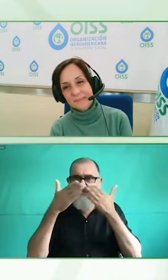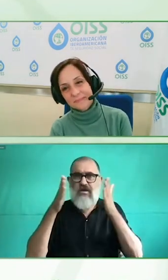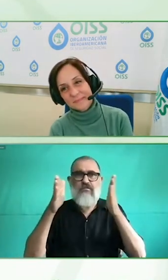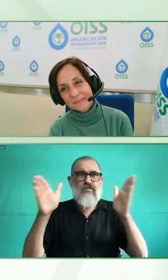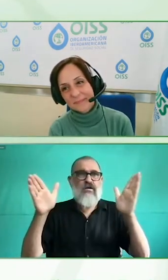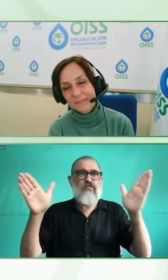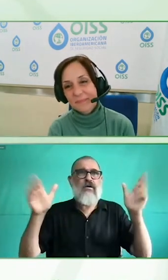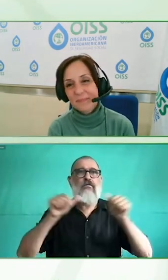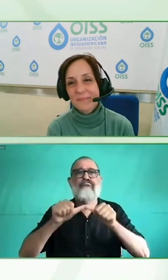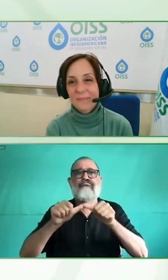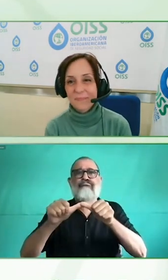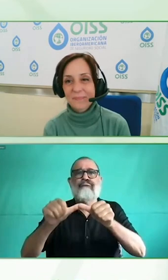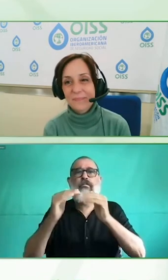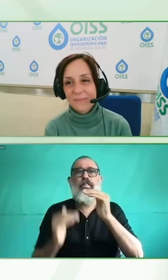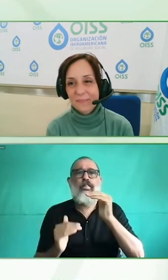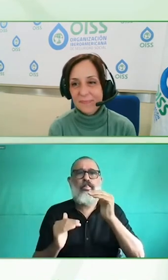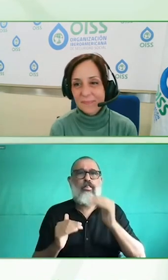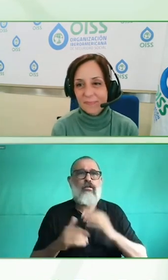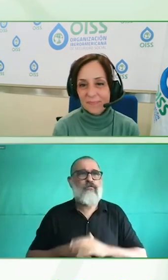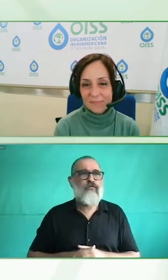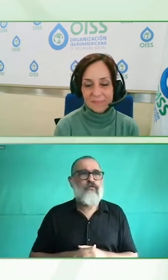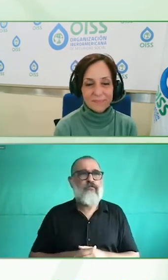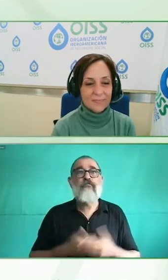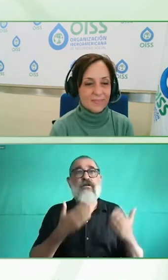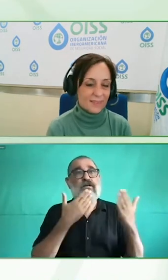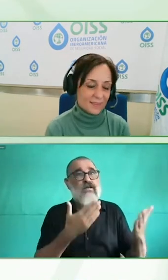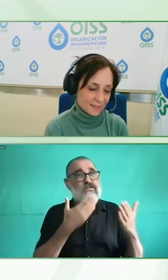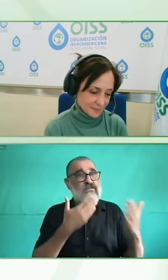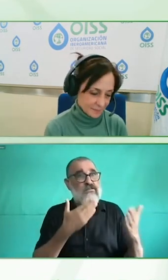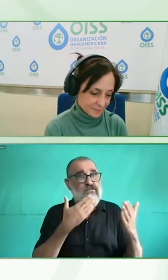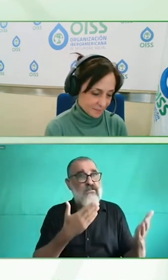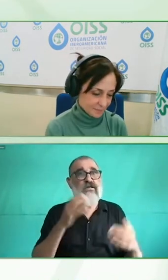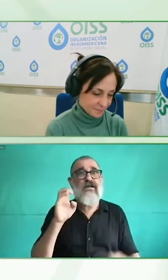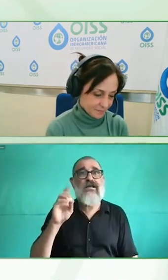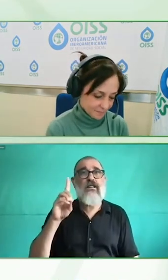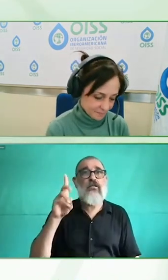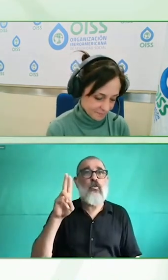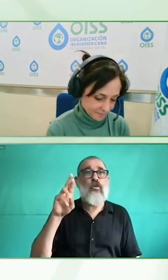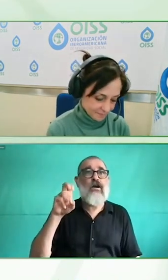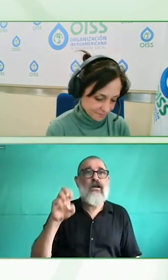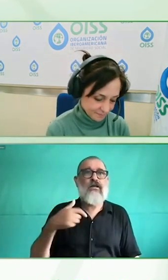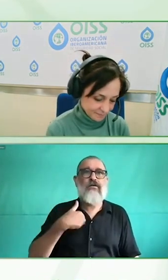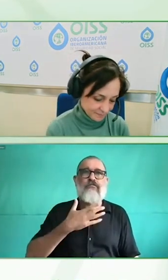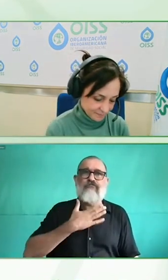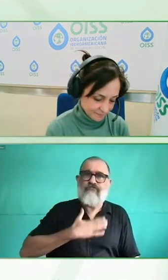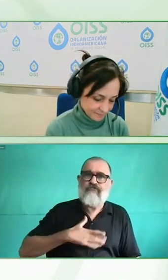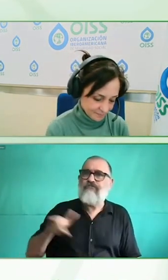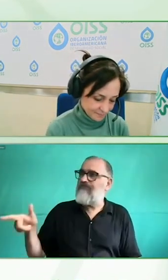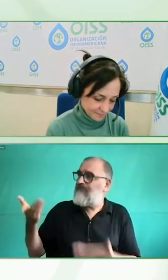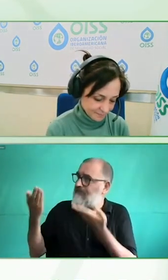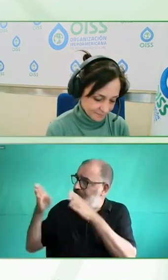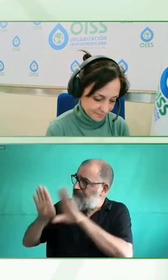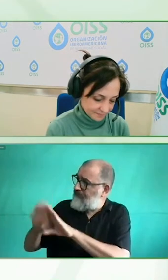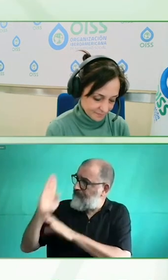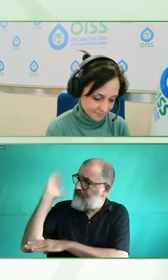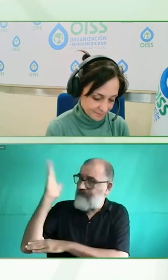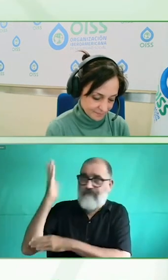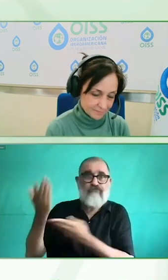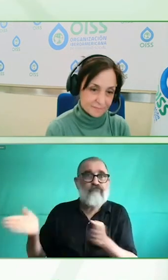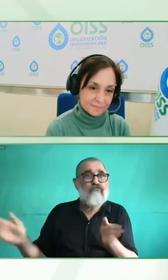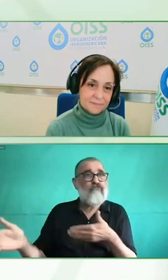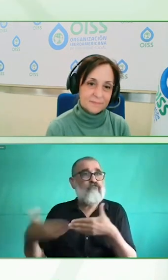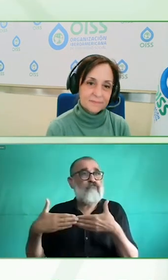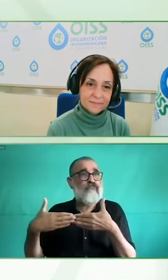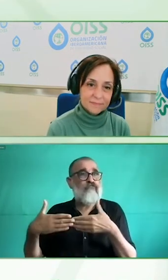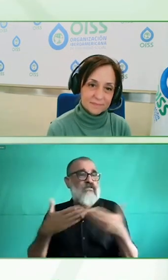yo creo que también tenemos que plantearnos el transformar la pregunta no hay personas con discapacidad preparadas para trabajar pero no las hay